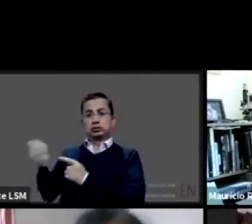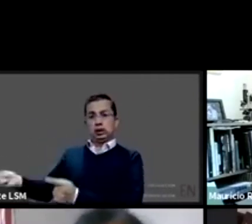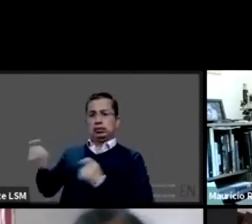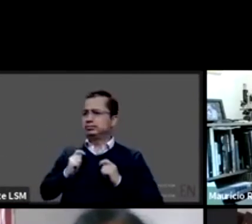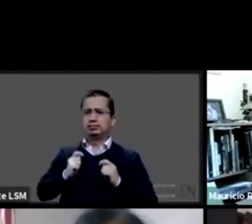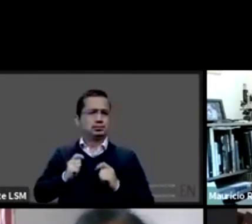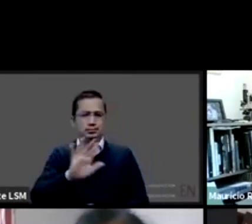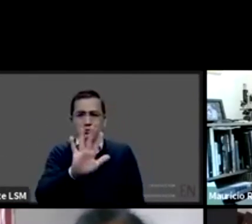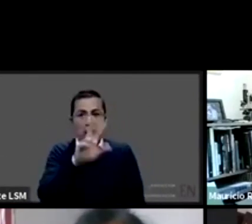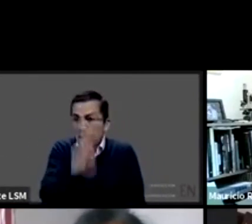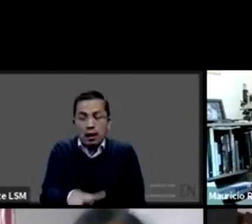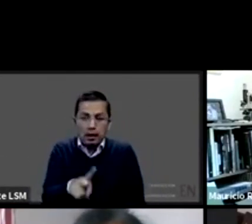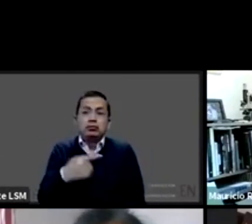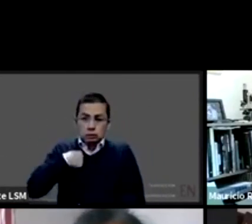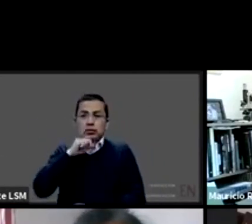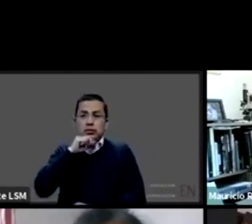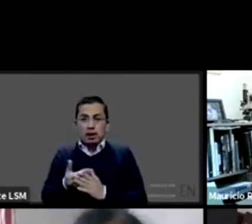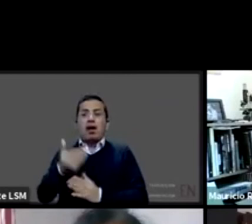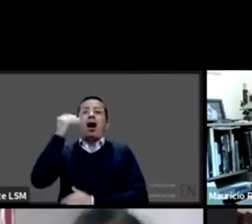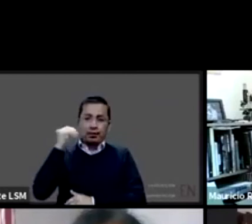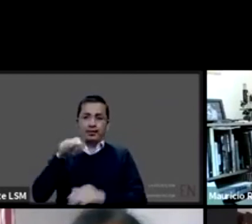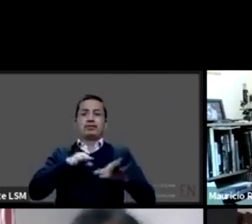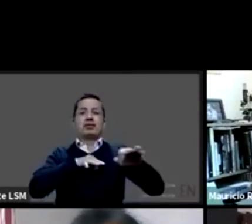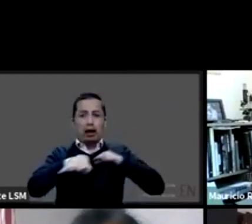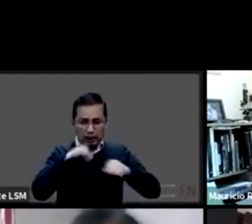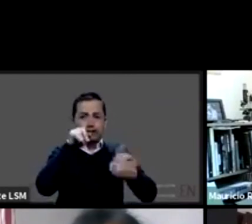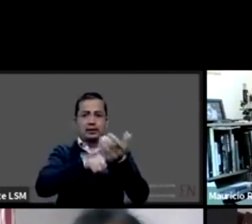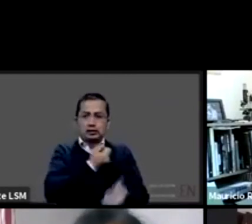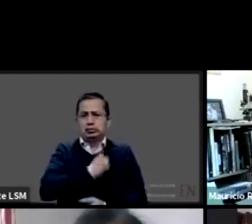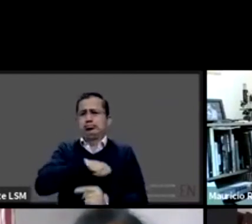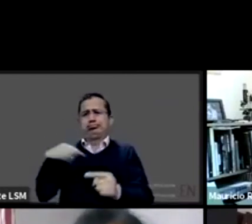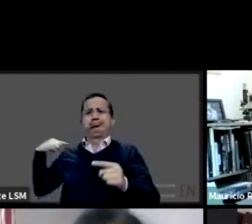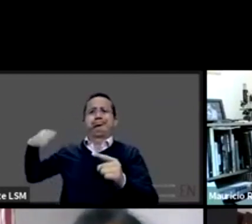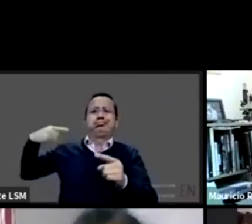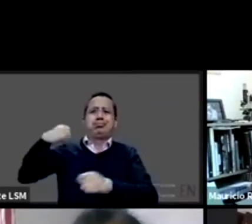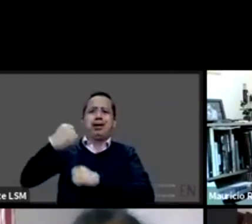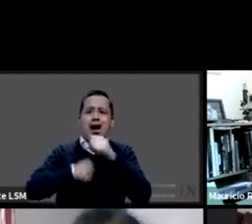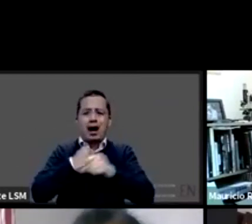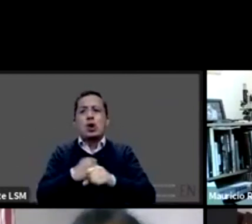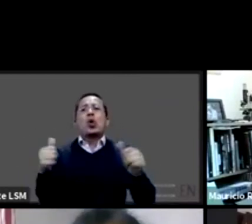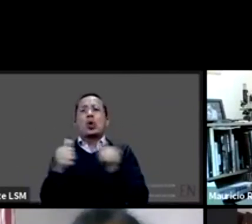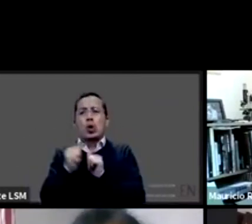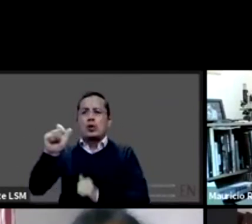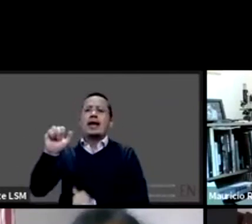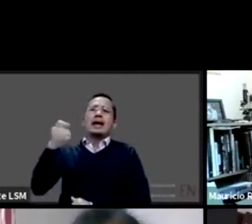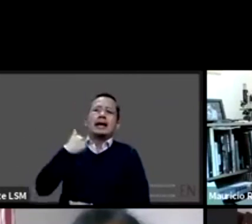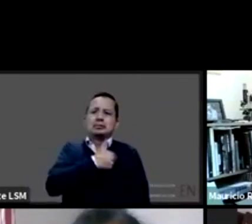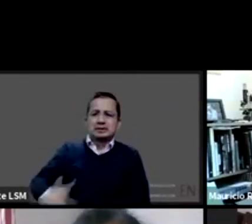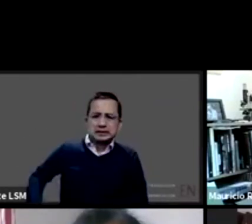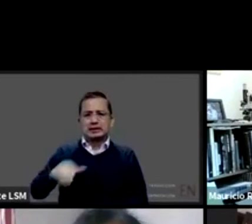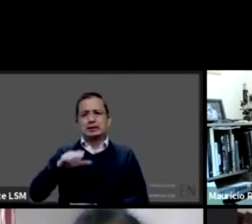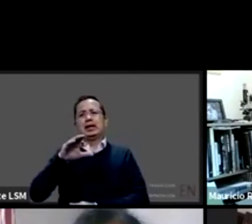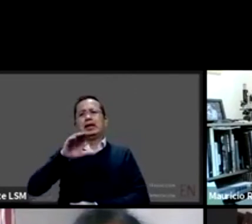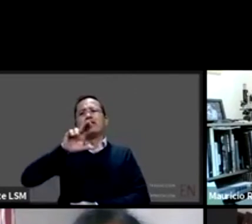Calderón y con el presidente Peña Nieto y he trabajado con diversos secretarios de salud. Es la primera vez que tengo